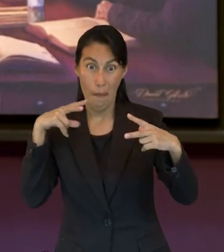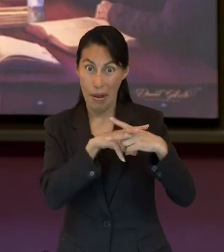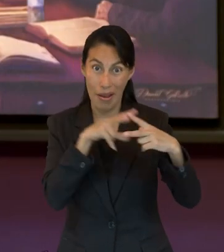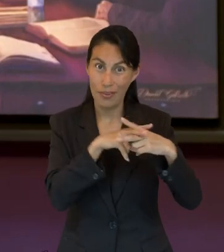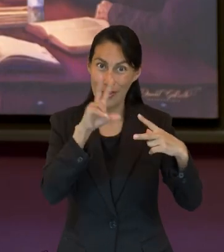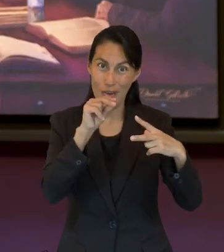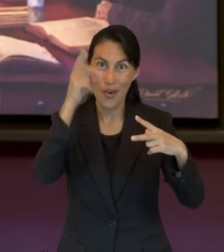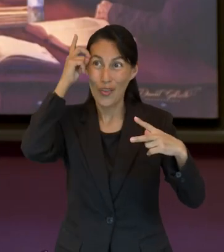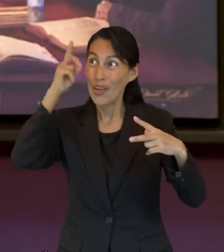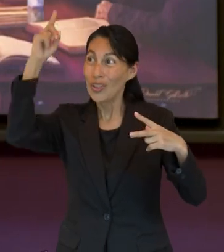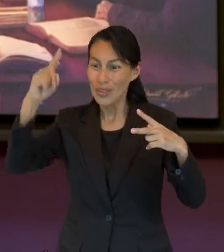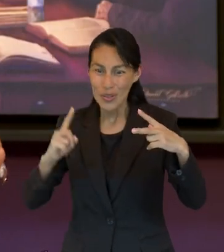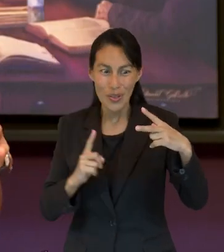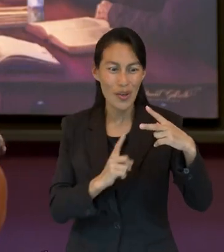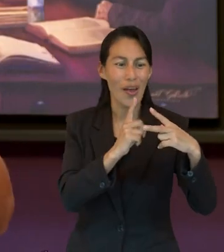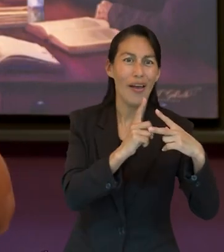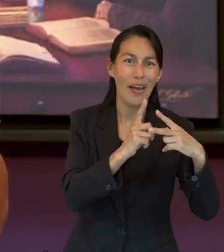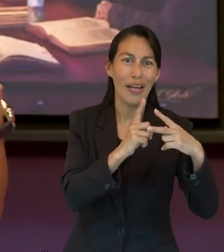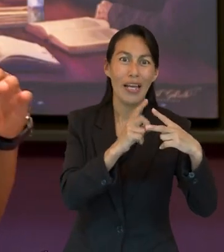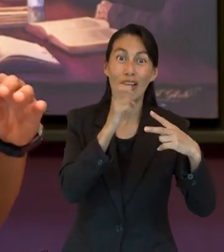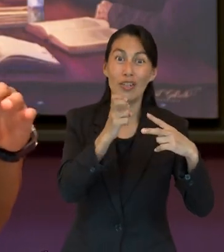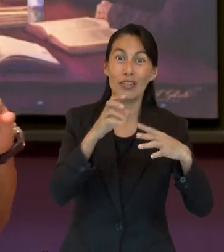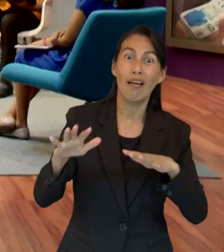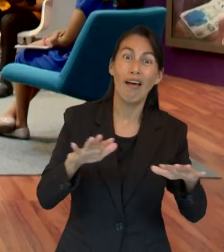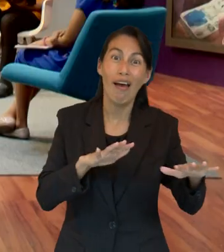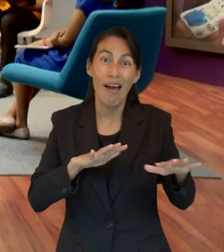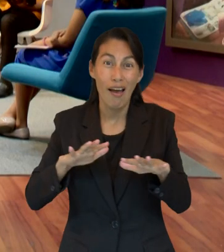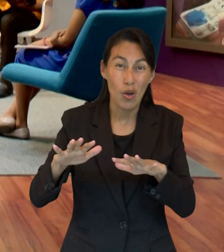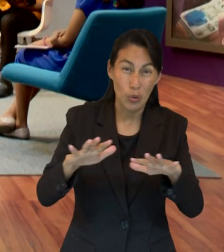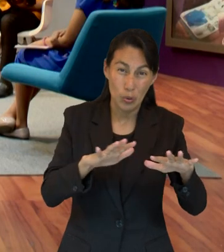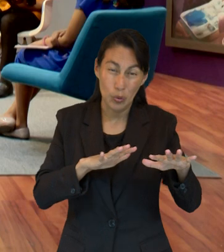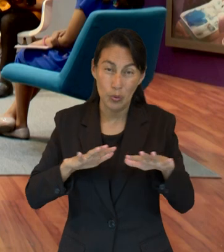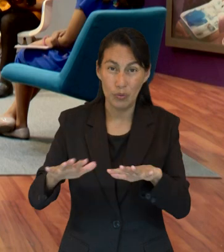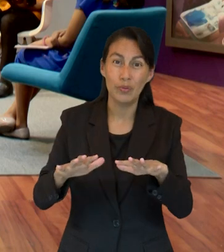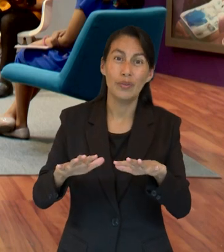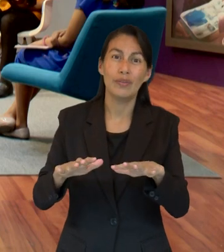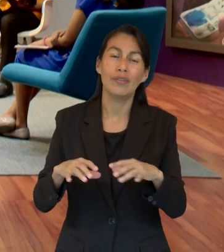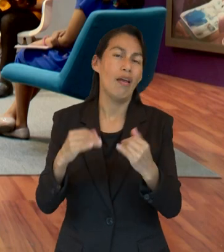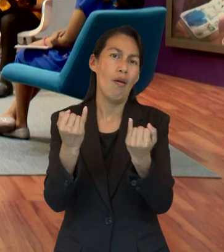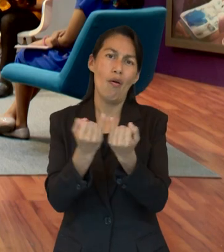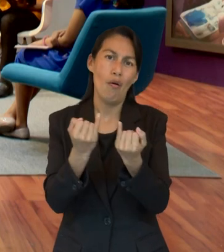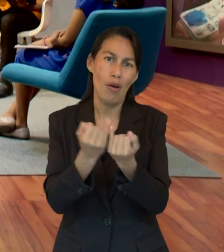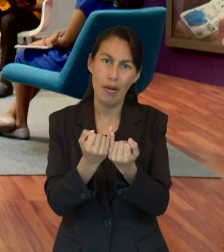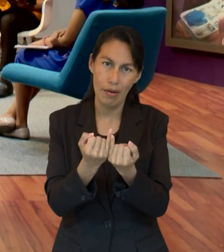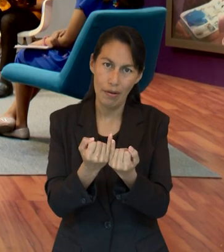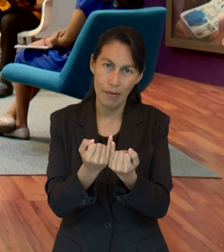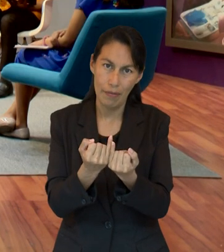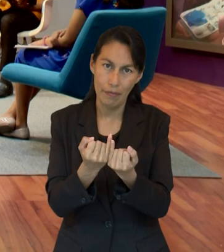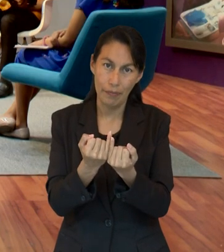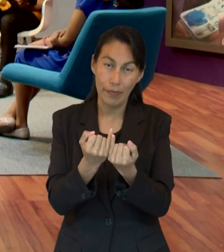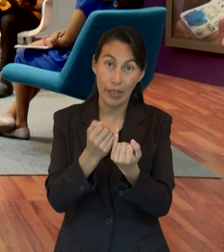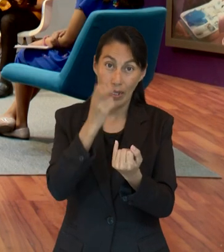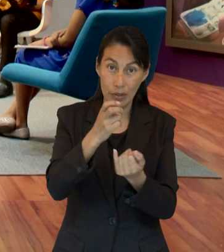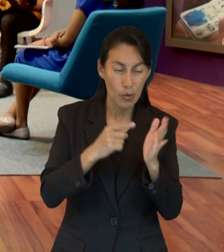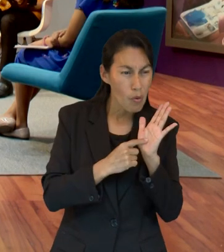un temblor en medio de ese gran conflicto. Así que esto